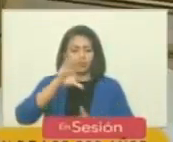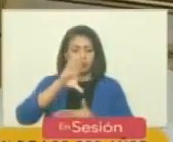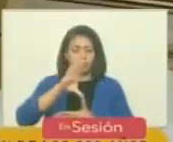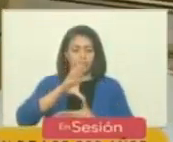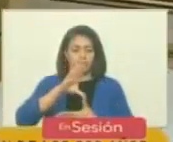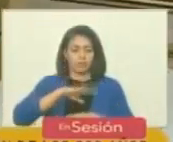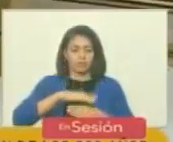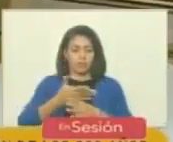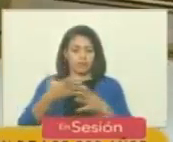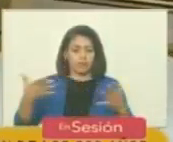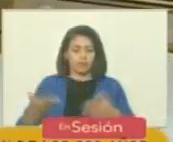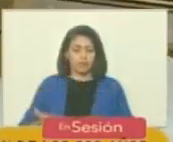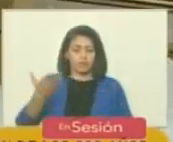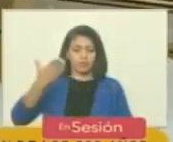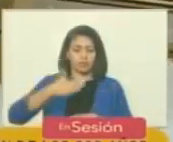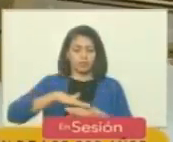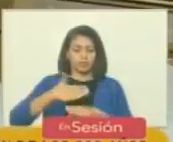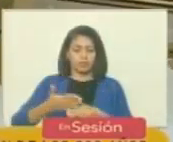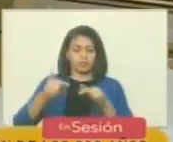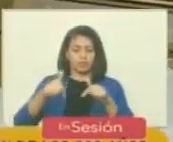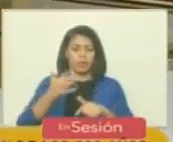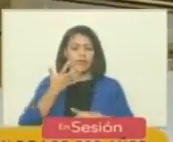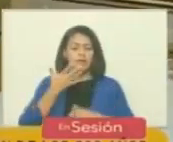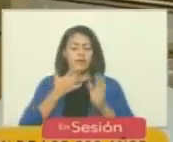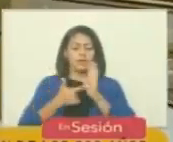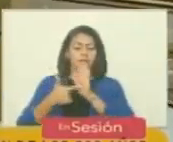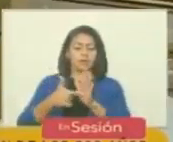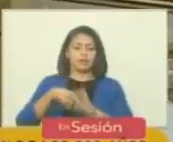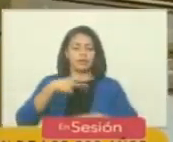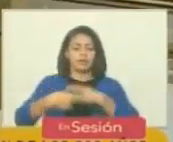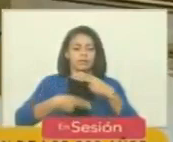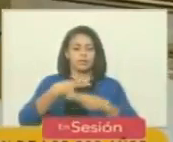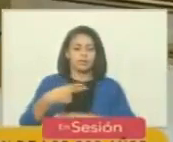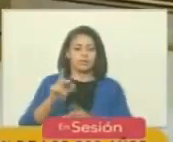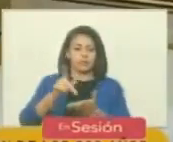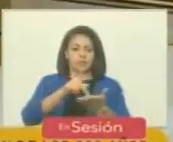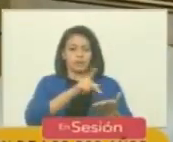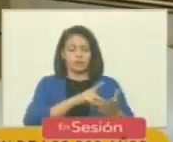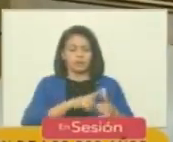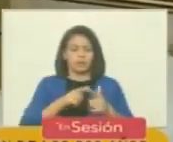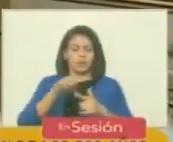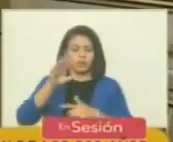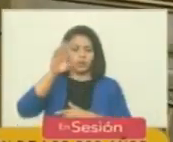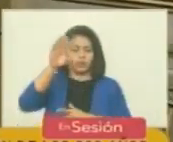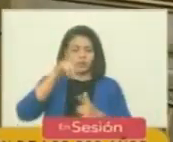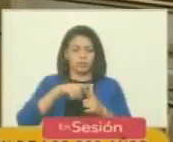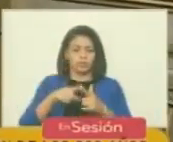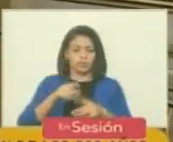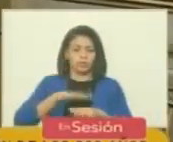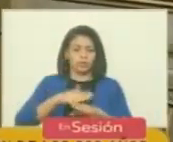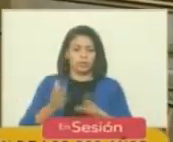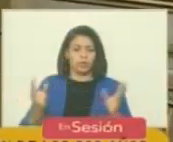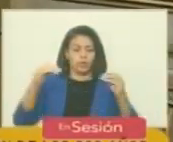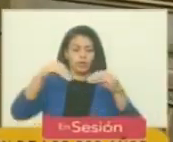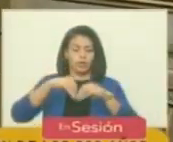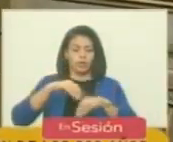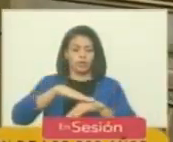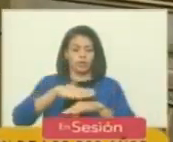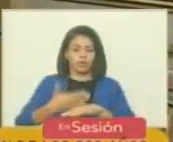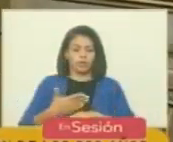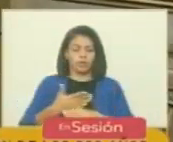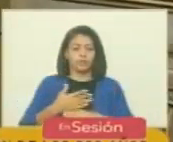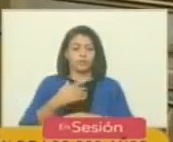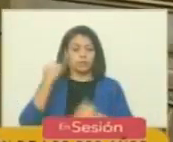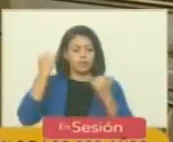es de gran importancia y ejemplo para las generaciones presentes y futuras dada la coincidencia del